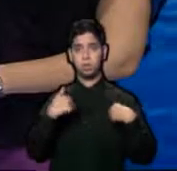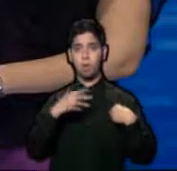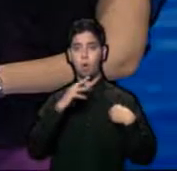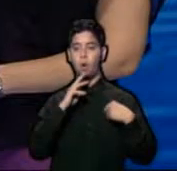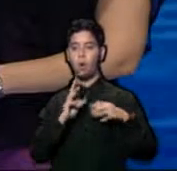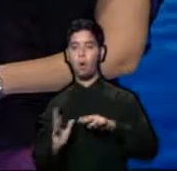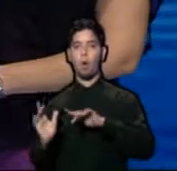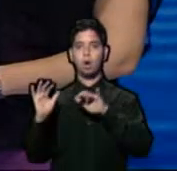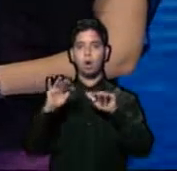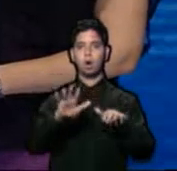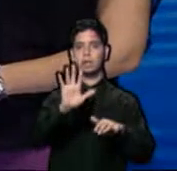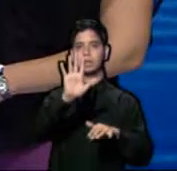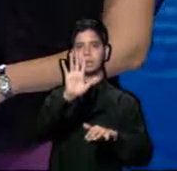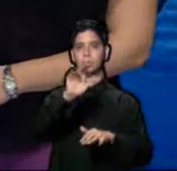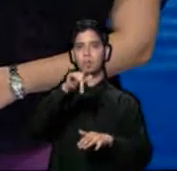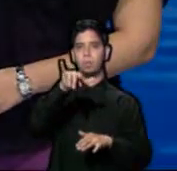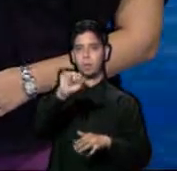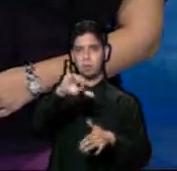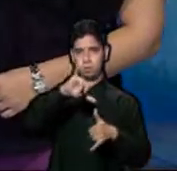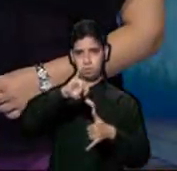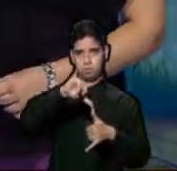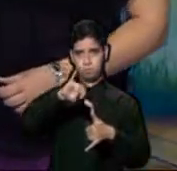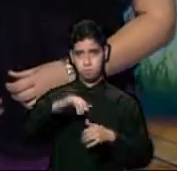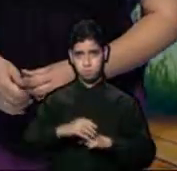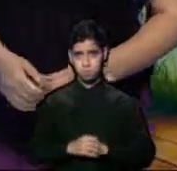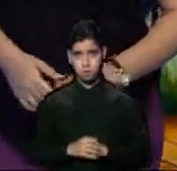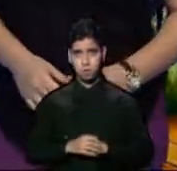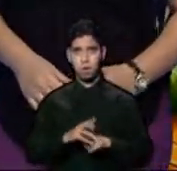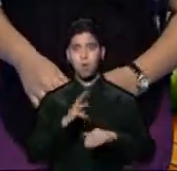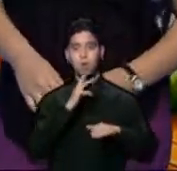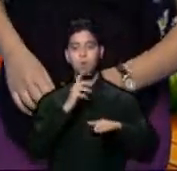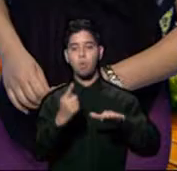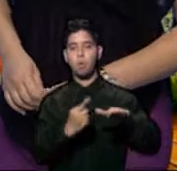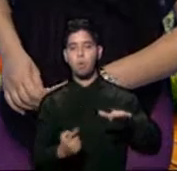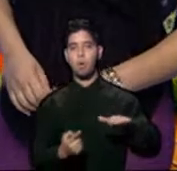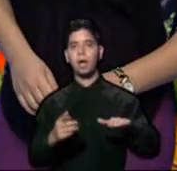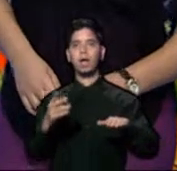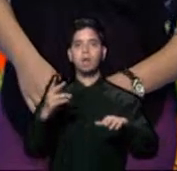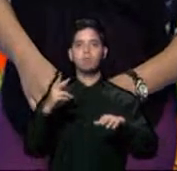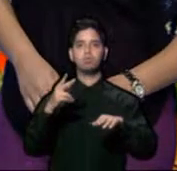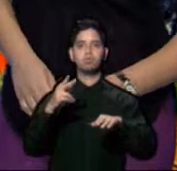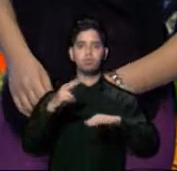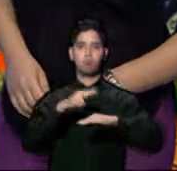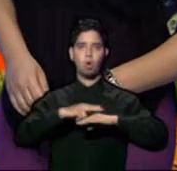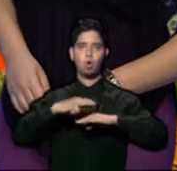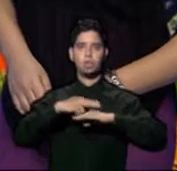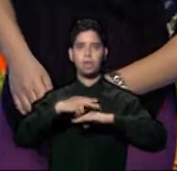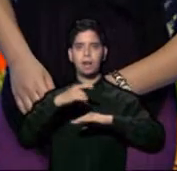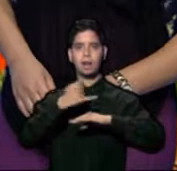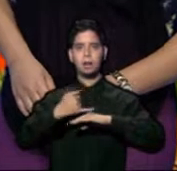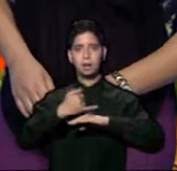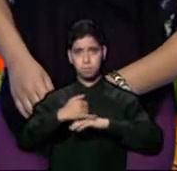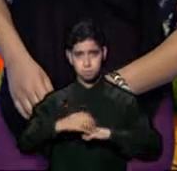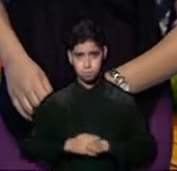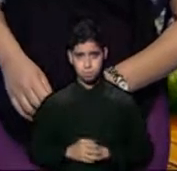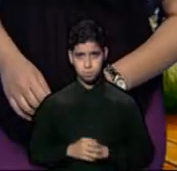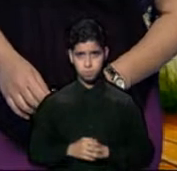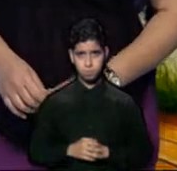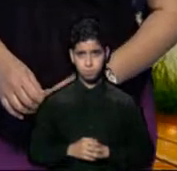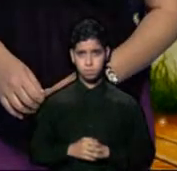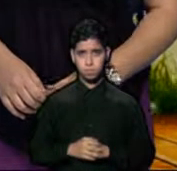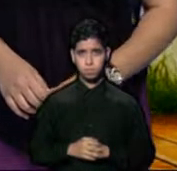altura en el Atlántico, la costa norte, con riesgo moderado de corrientes submarinas. En la calidad del aire alto, los niveles de polen de árbol